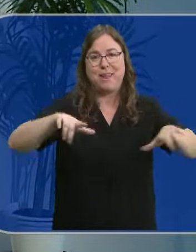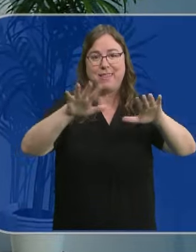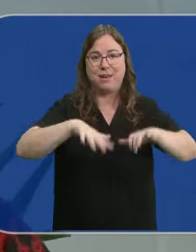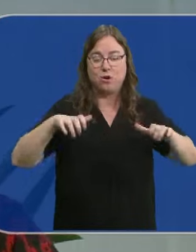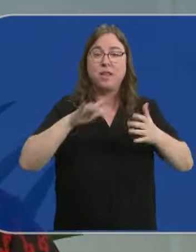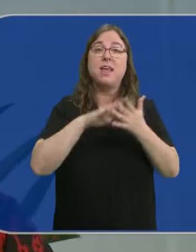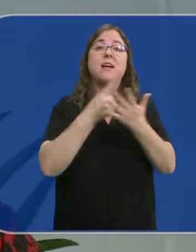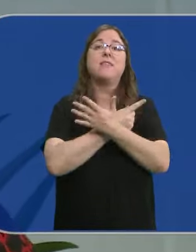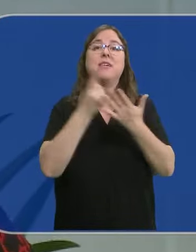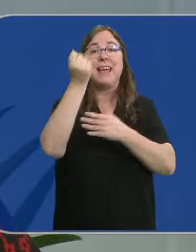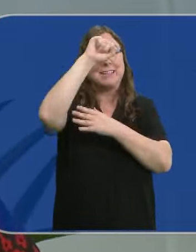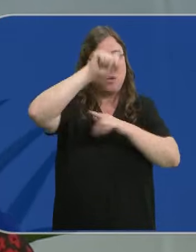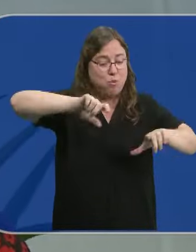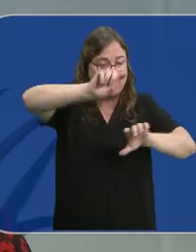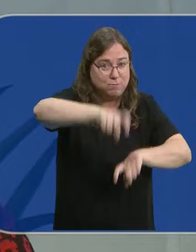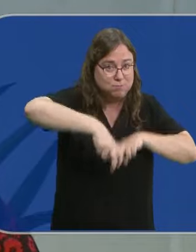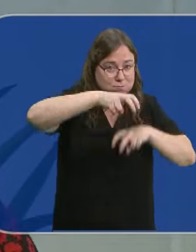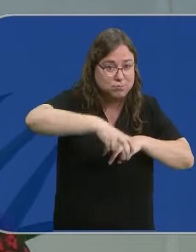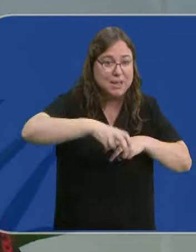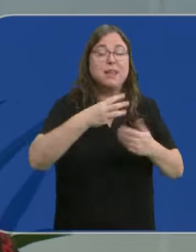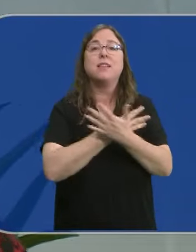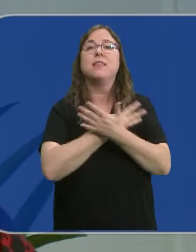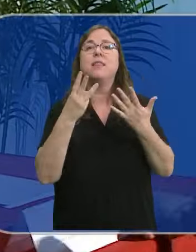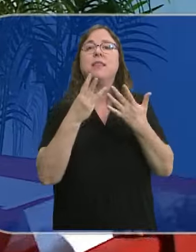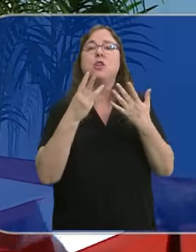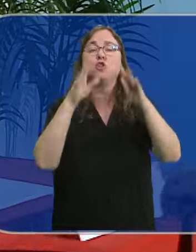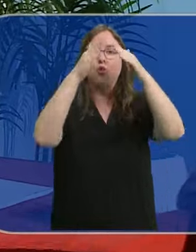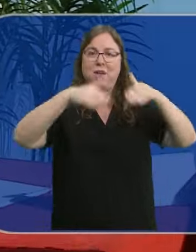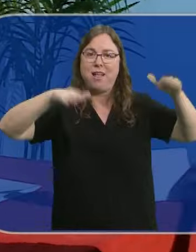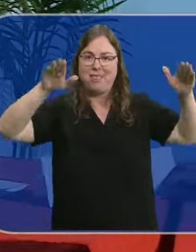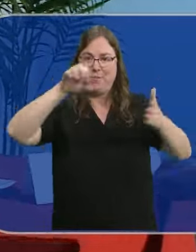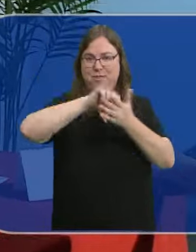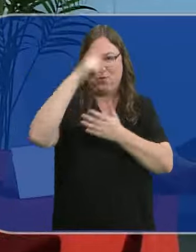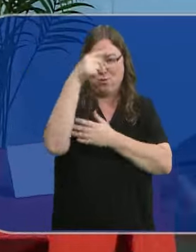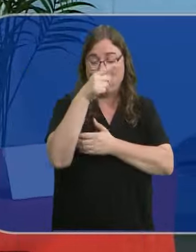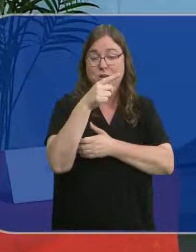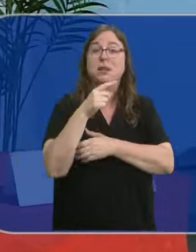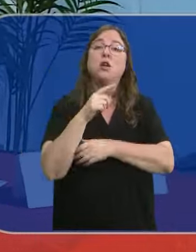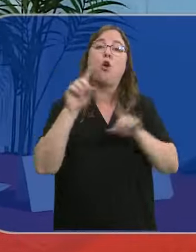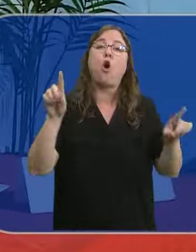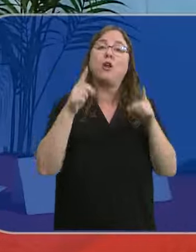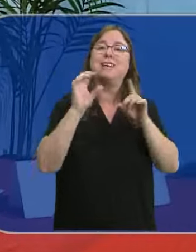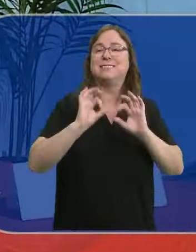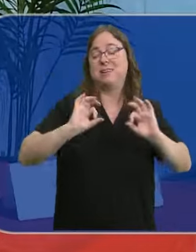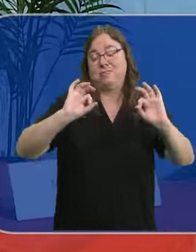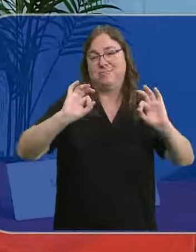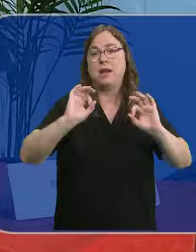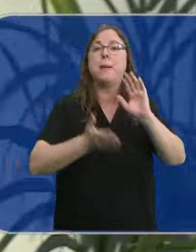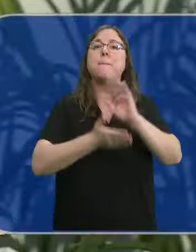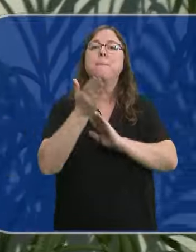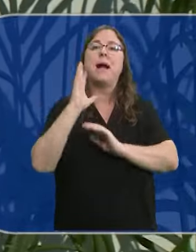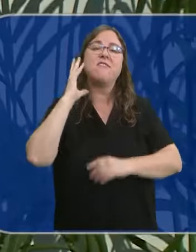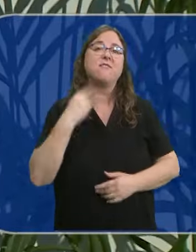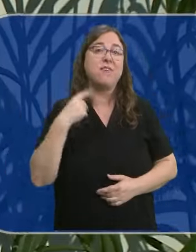yacimientos de Atapuerca y el 18, en el Centro Cultural Miguel de Libes. Por su parte, la Orquesta Sinfónica de Castilla y León pasará por